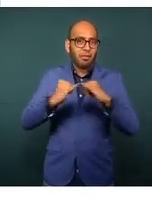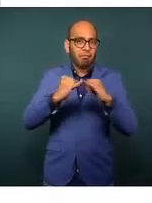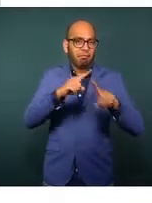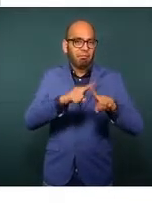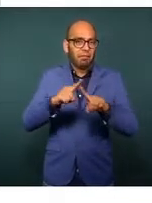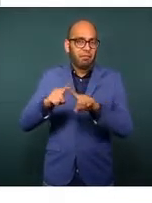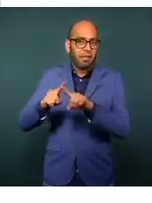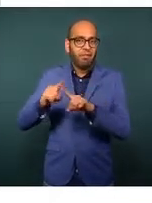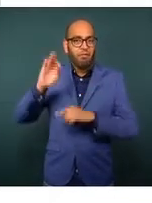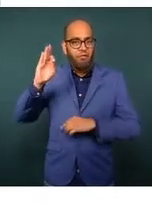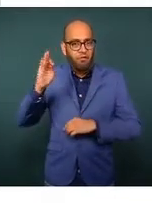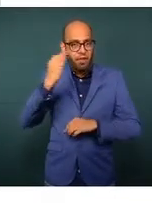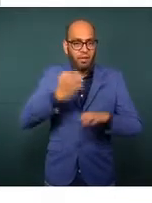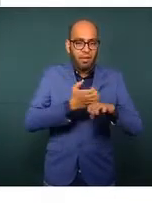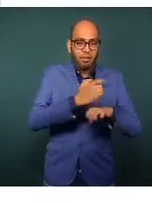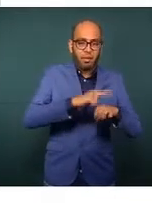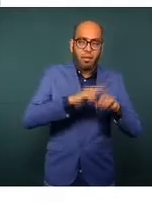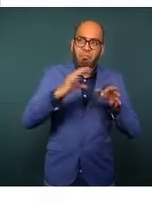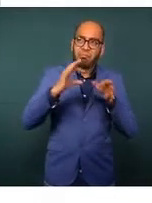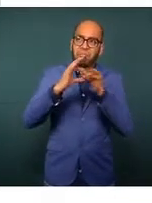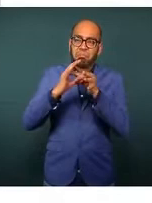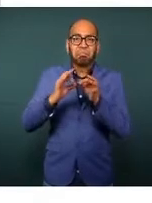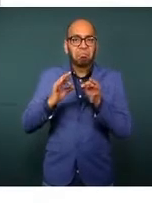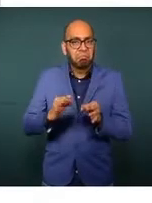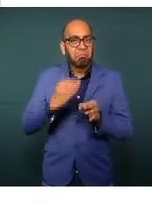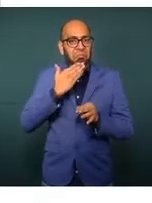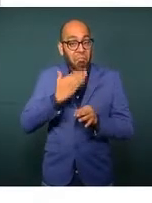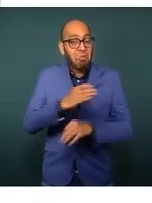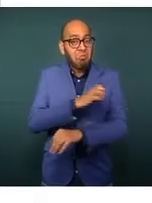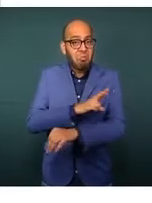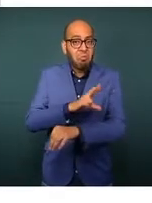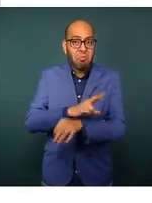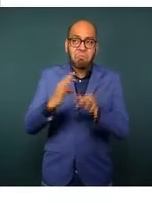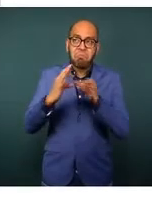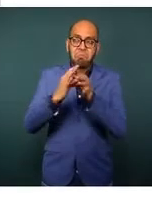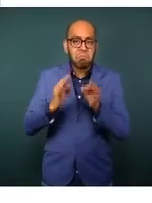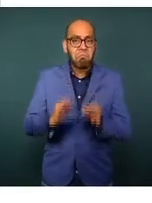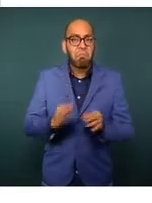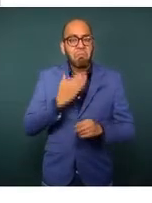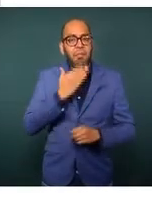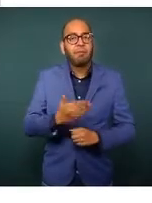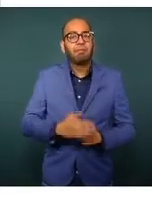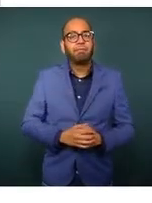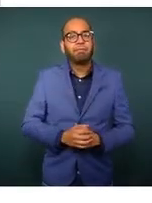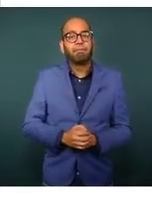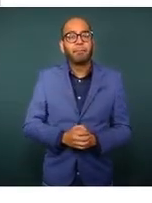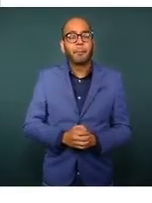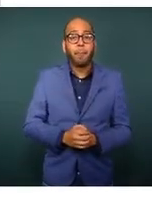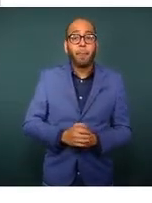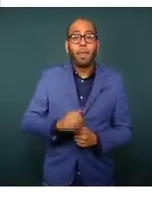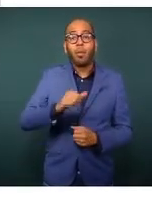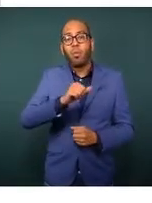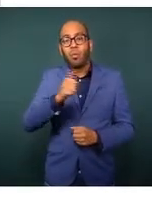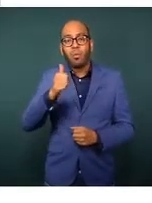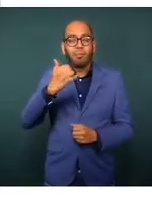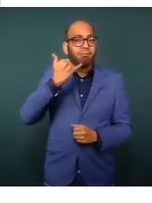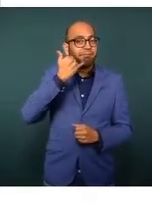tanto federales, estatales y municipales, tenemos una coordinación muy efectiva. Extorsión,